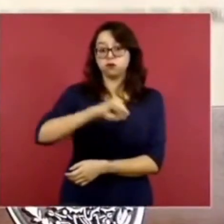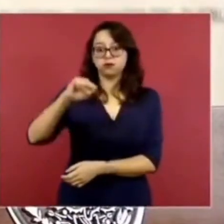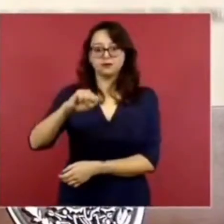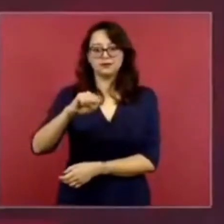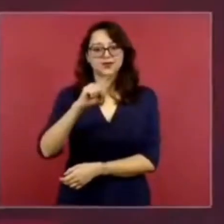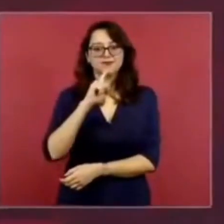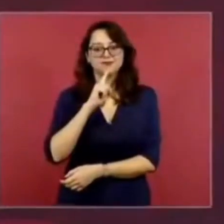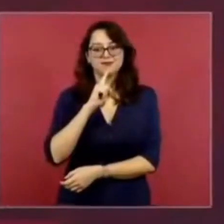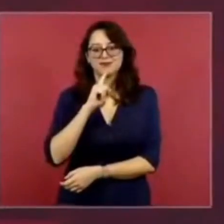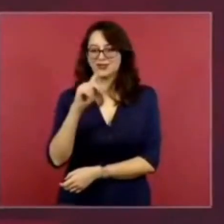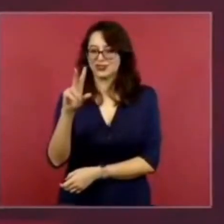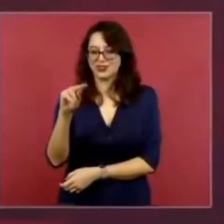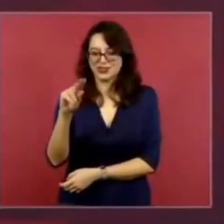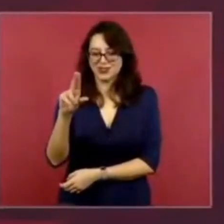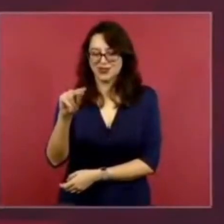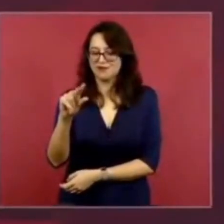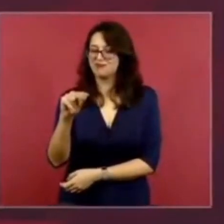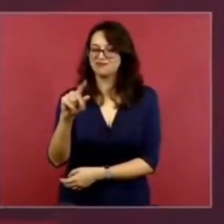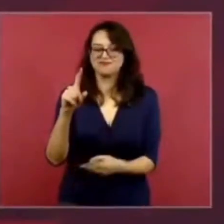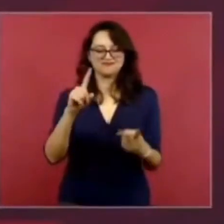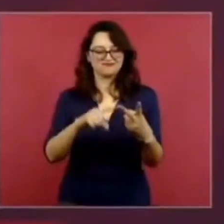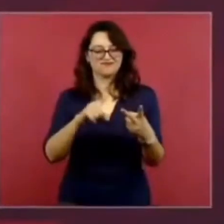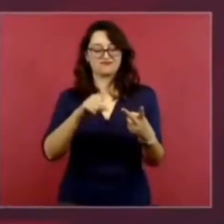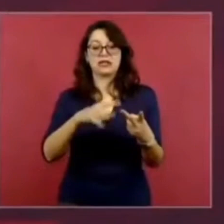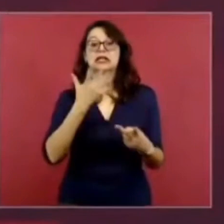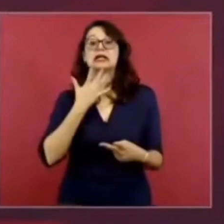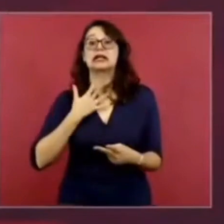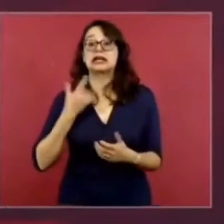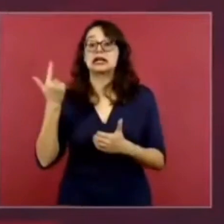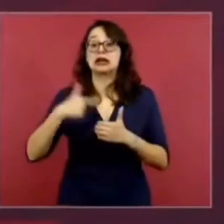Segundo, no hay gasolinazos.